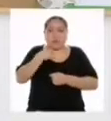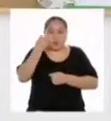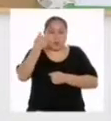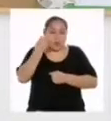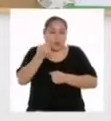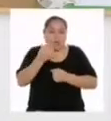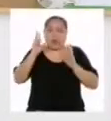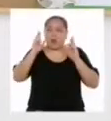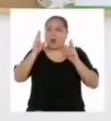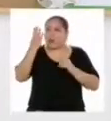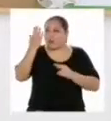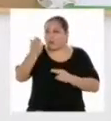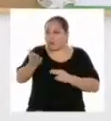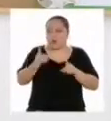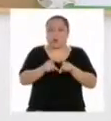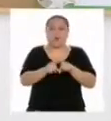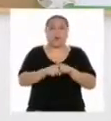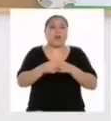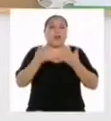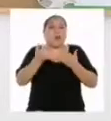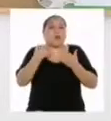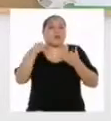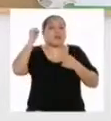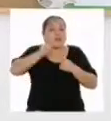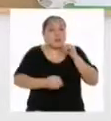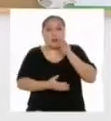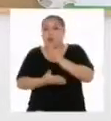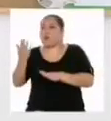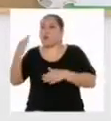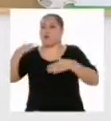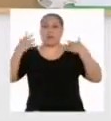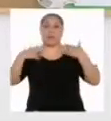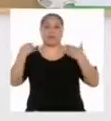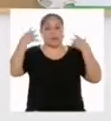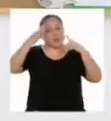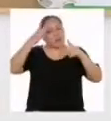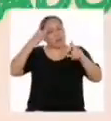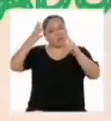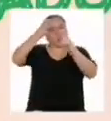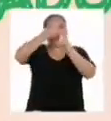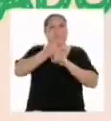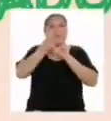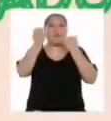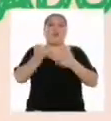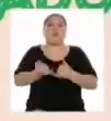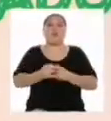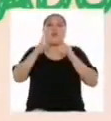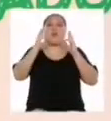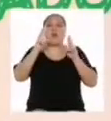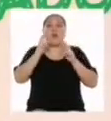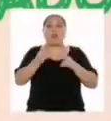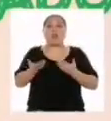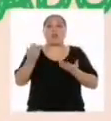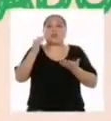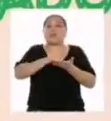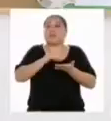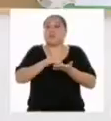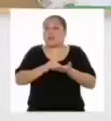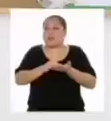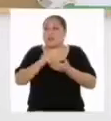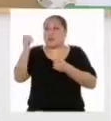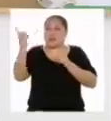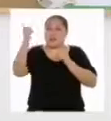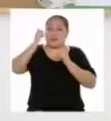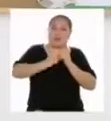Eso es, Yanira. Ahora sí me voy contento sabiendo que hemos podido cumplir con nuestra actividad de hoy. Espero que volvamos a tenerlo por aquí